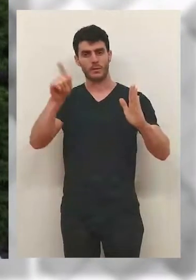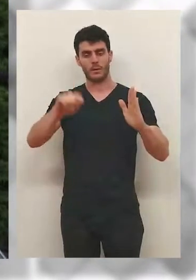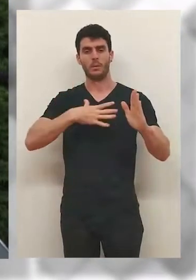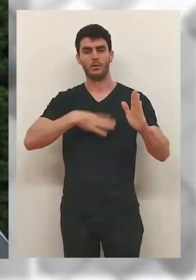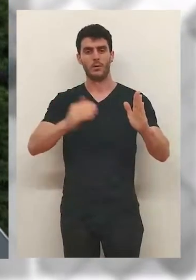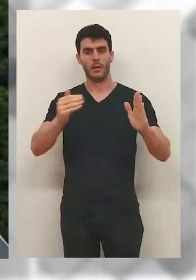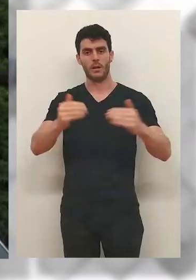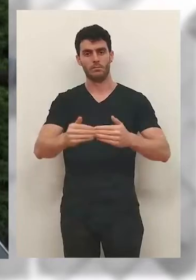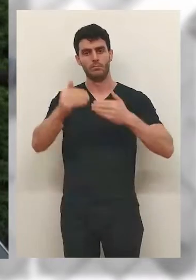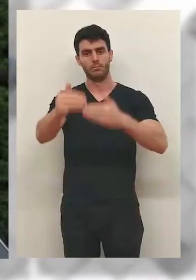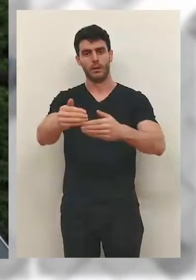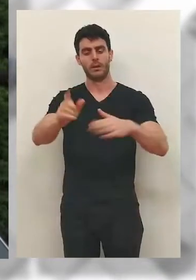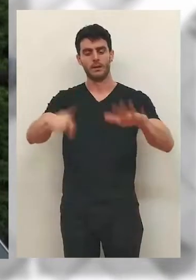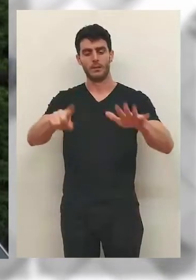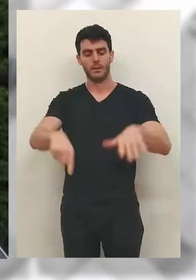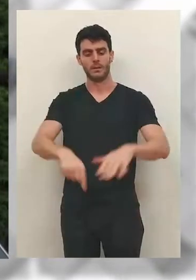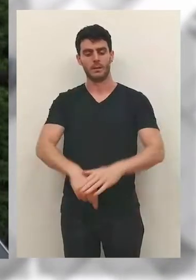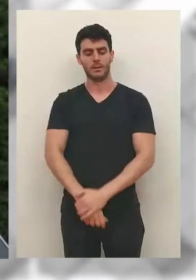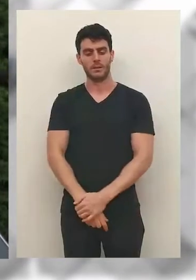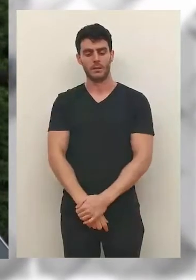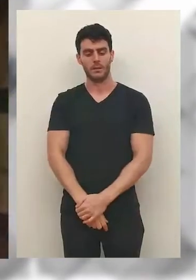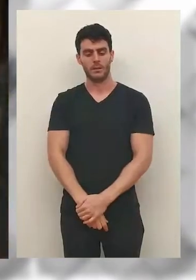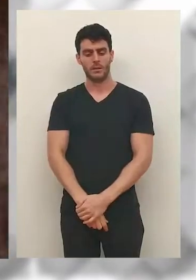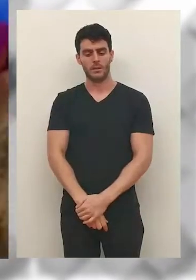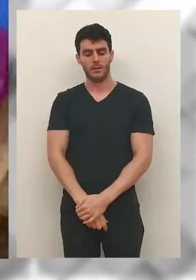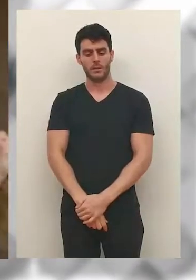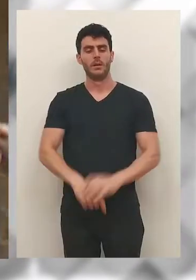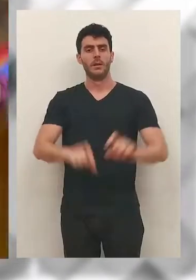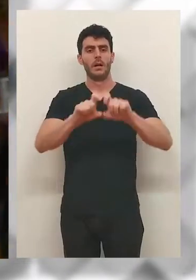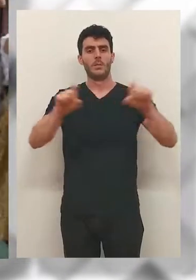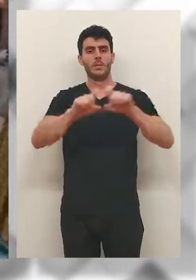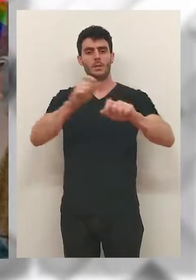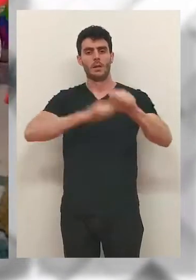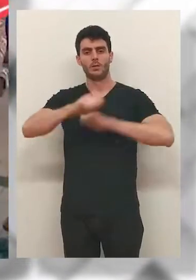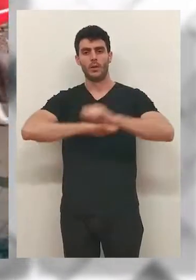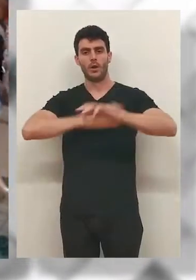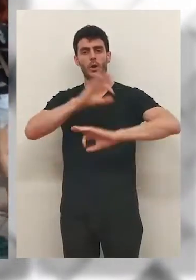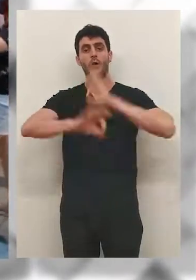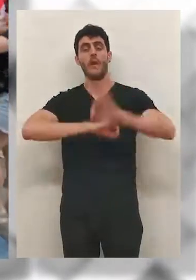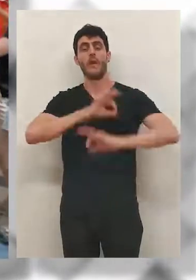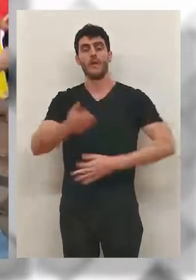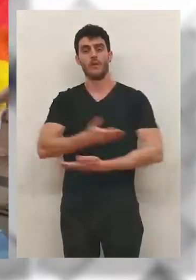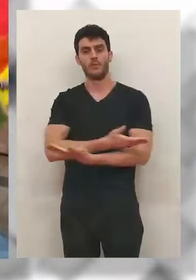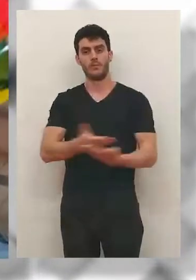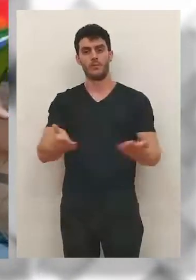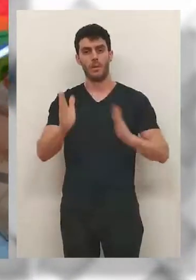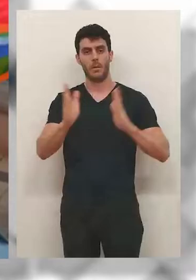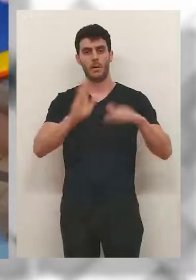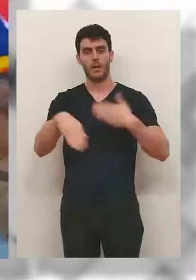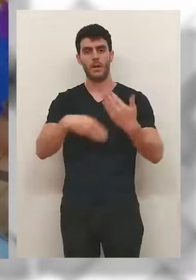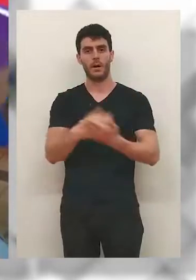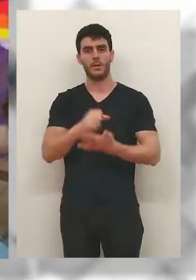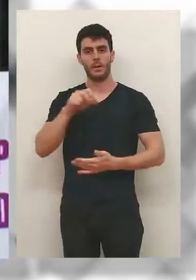en un año y con la posibilidad de prórroga de seis meses. Las empresas, asociaciones y